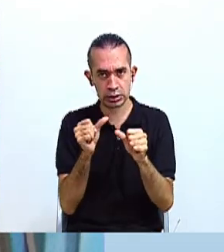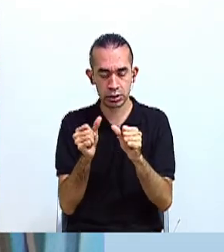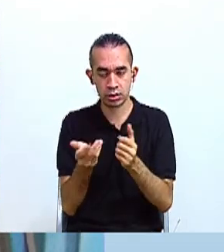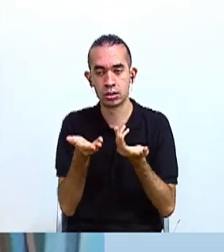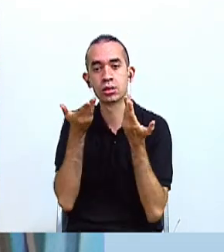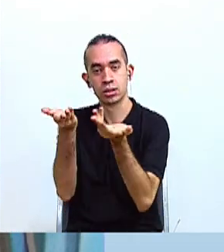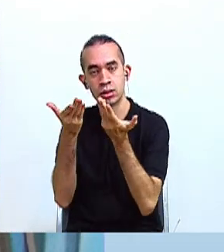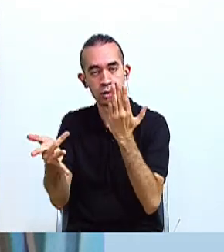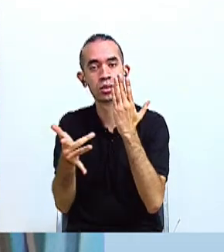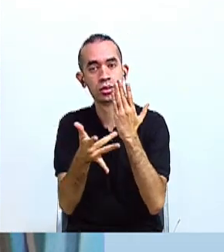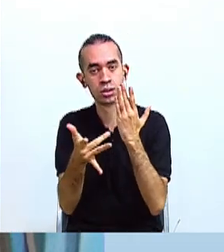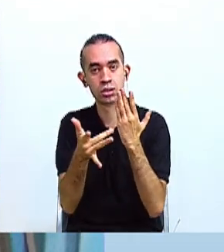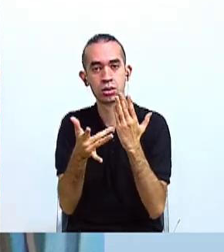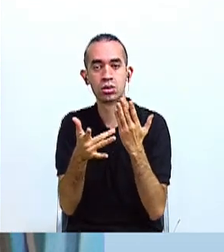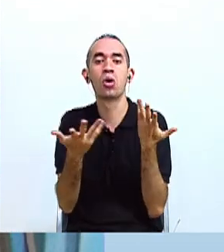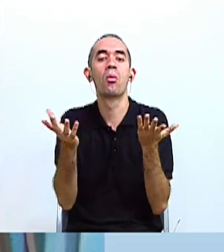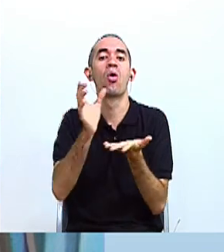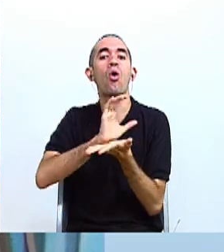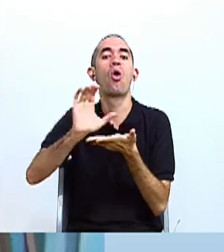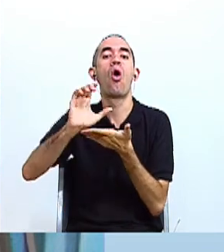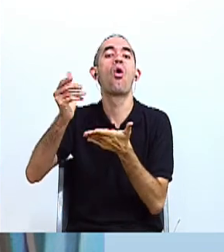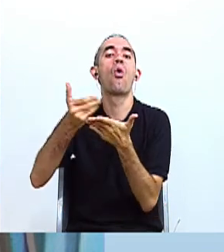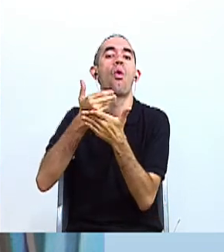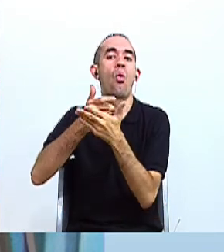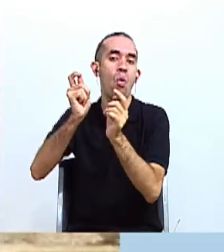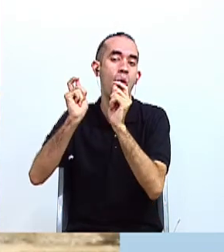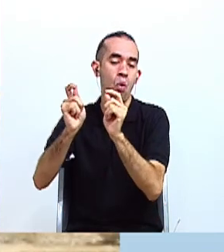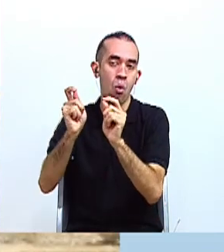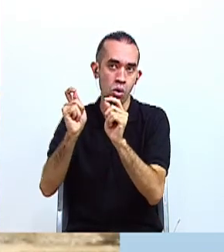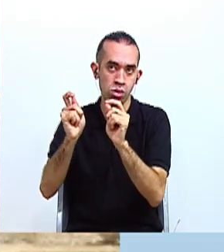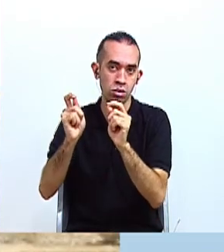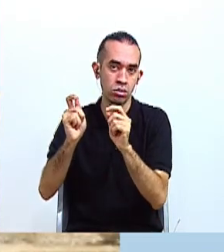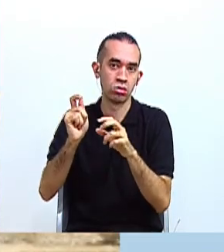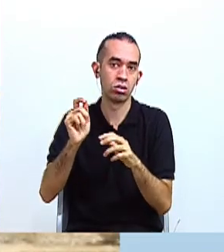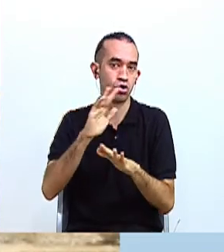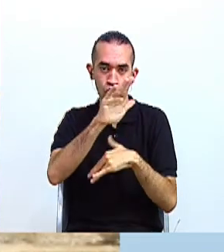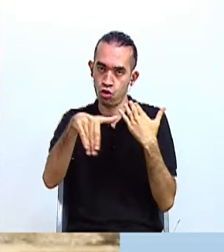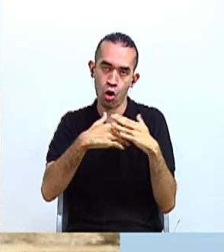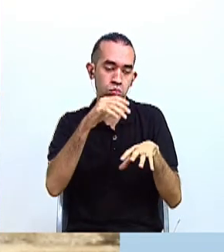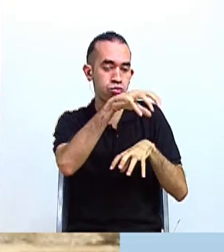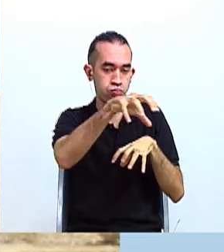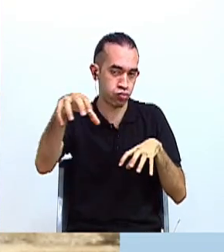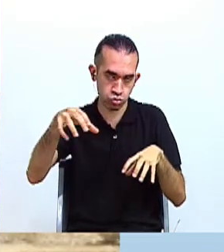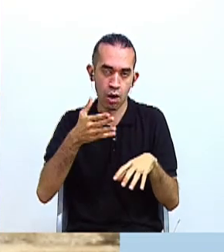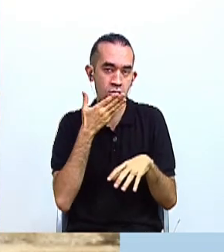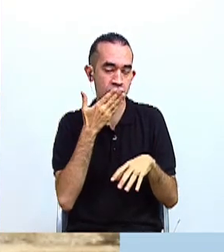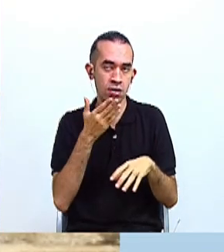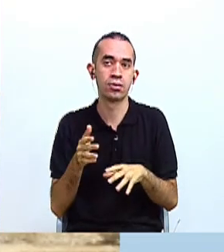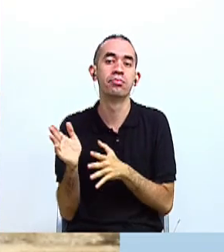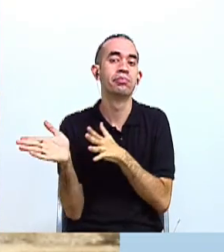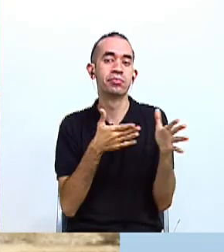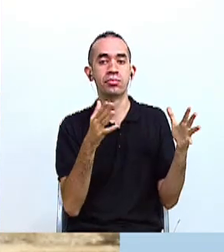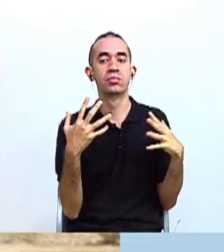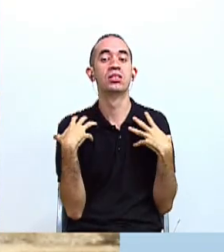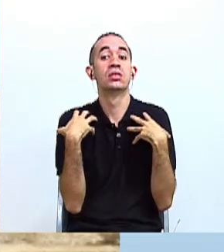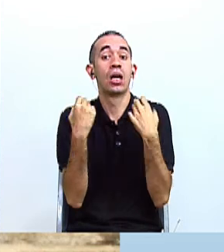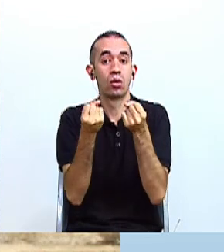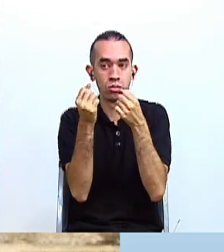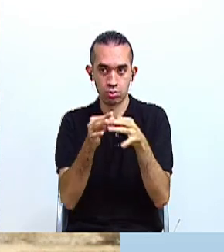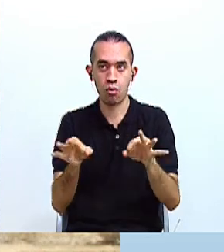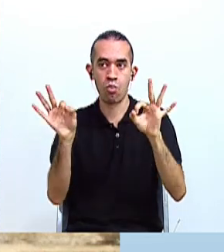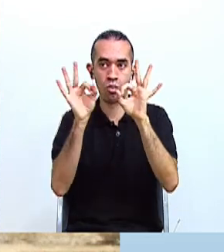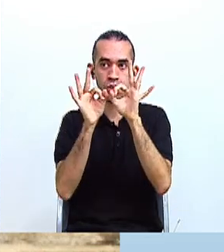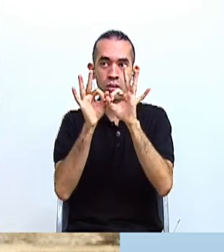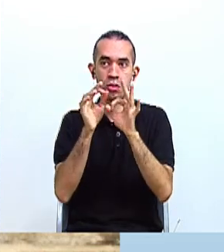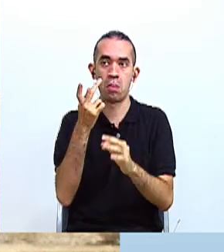tecnología a través de colegios de innovación educativa en todas estas zonas. El tema de la salud, también importantísimo.